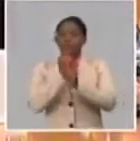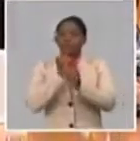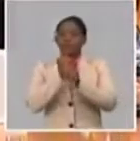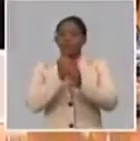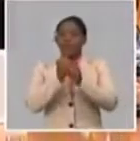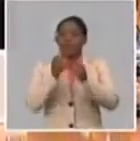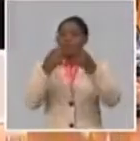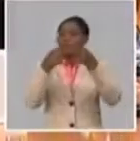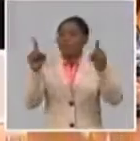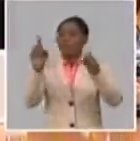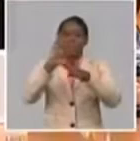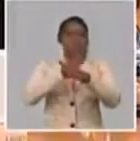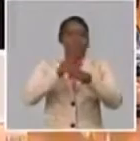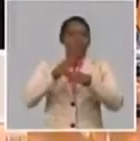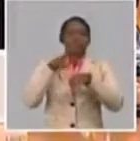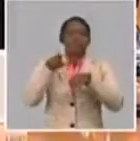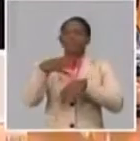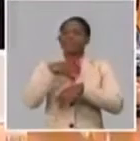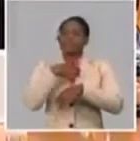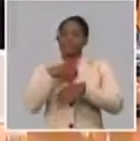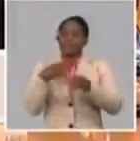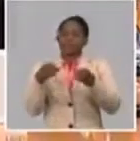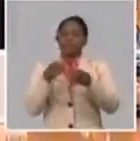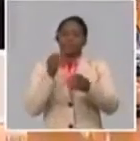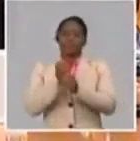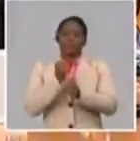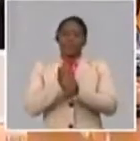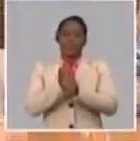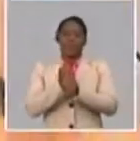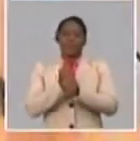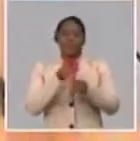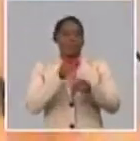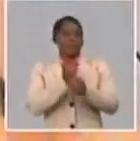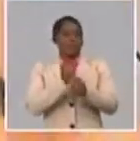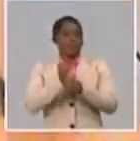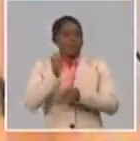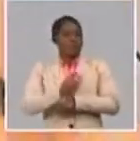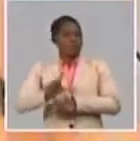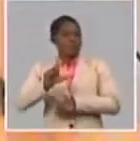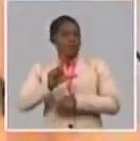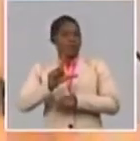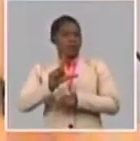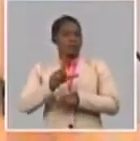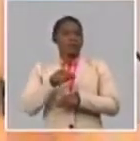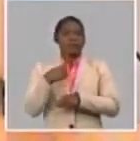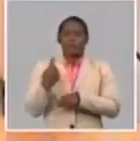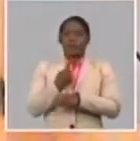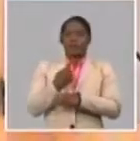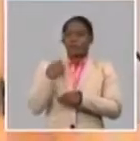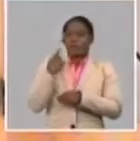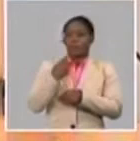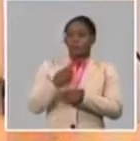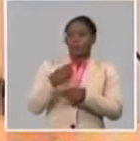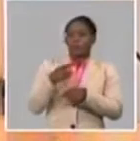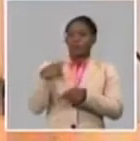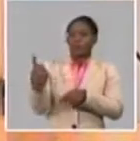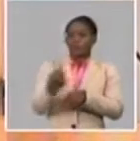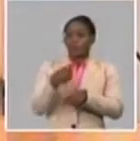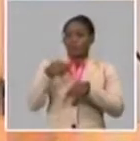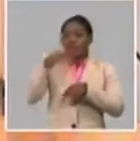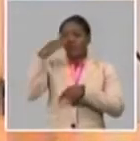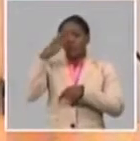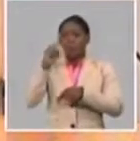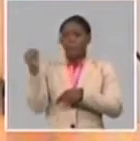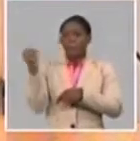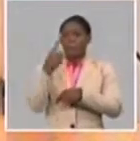esa distancia. Claro, nos dicen los colegas de otros países, ustedes solamente son los únicos países que lo pueden hacer en el mundo, porque la psicología, como las